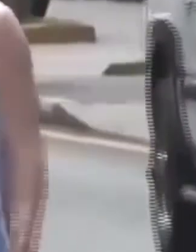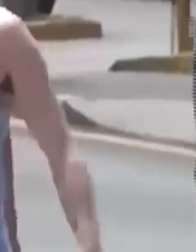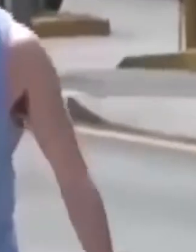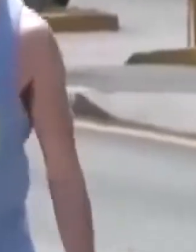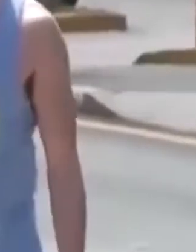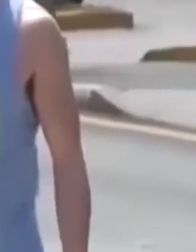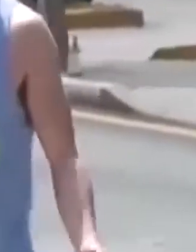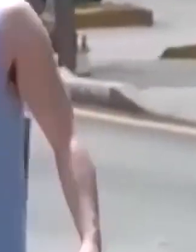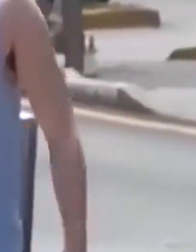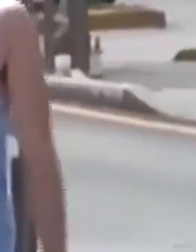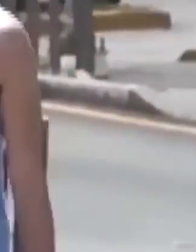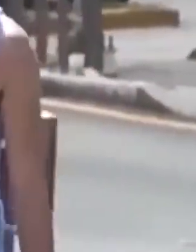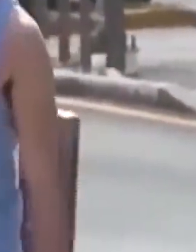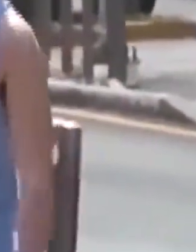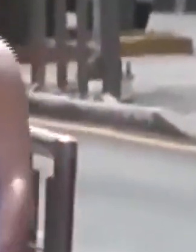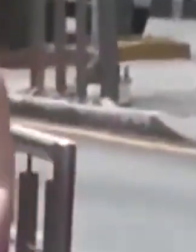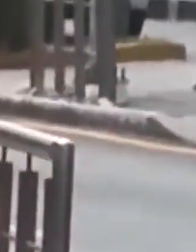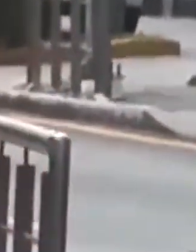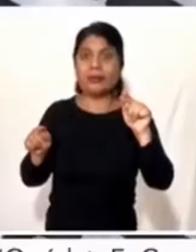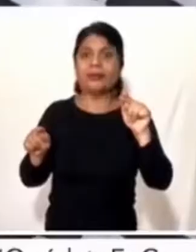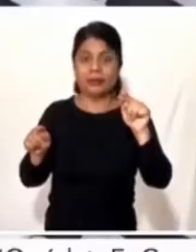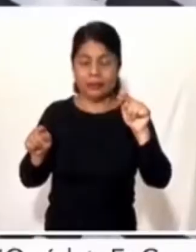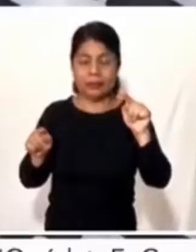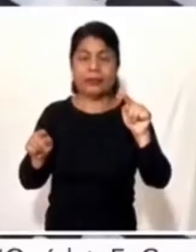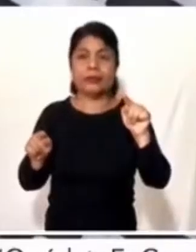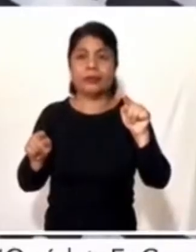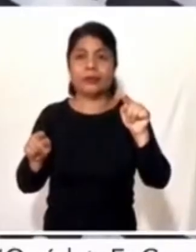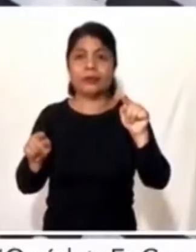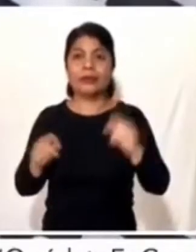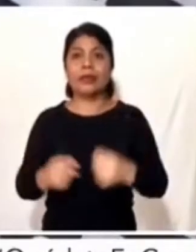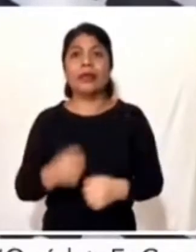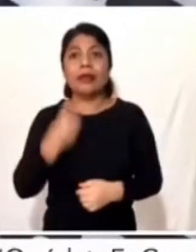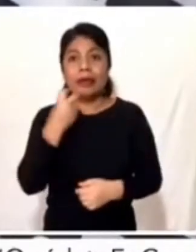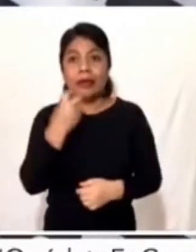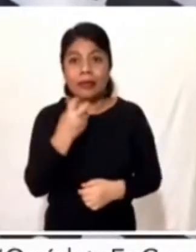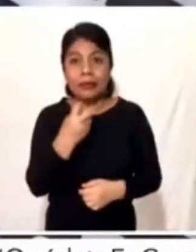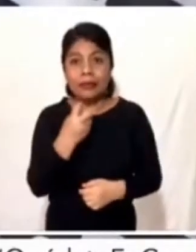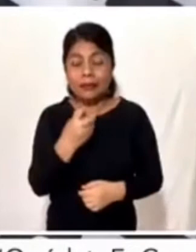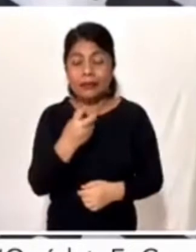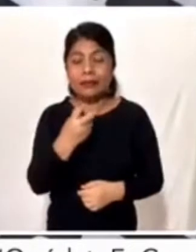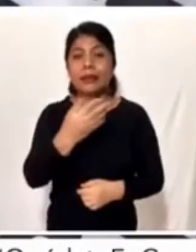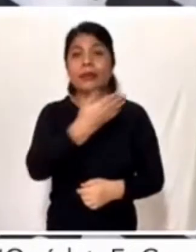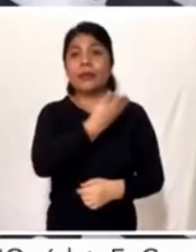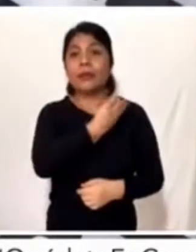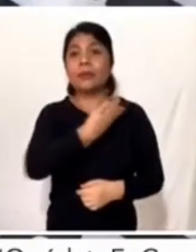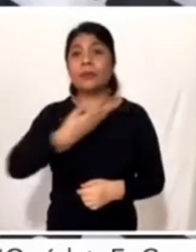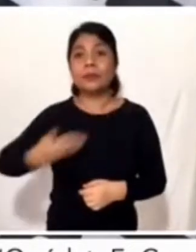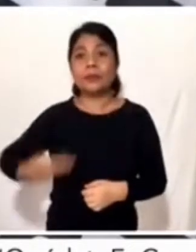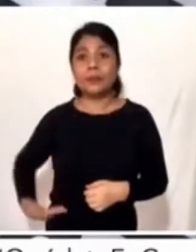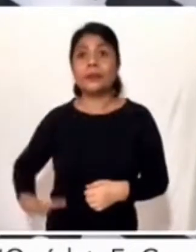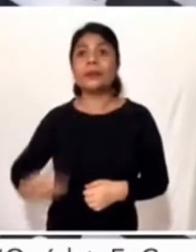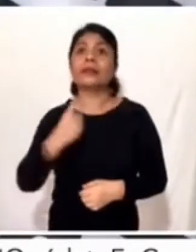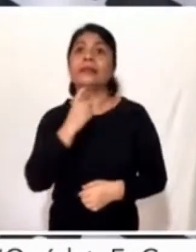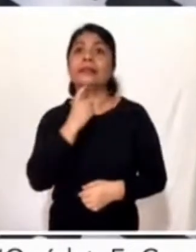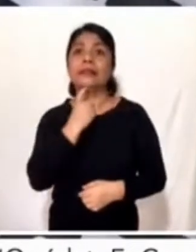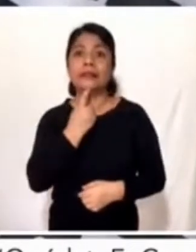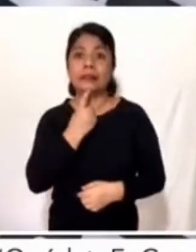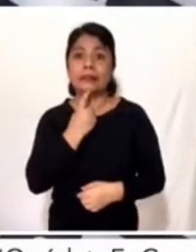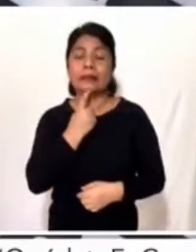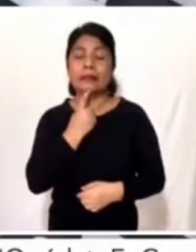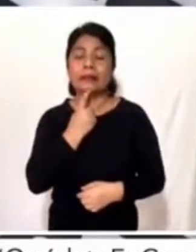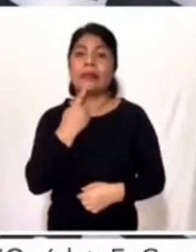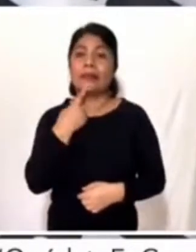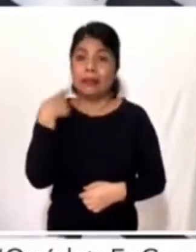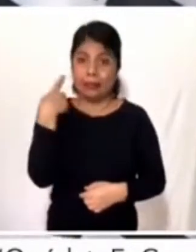afán de no seguir perdiendo ante el cierre del turismo Por eso habla el presidente de la República en torno a que vamos mejorando en